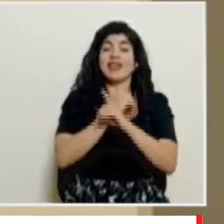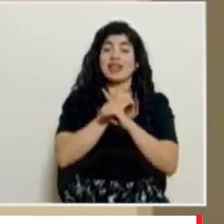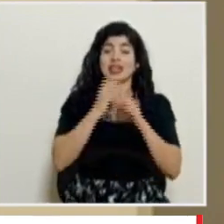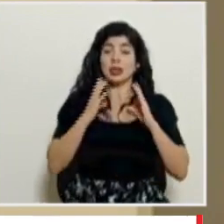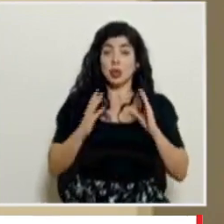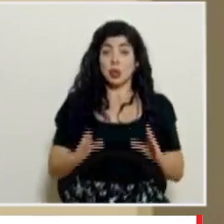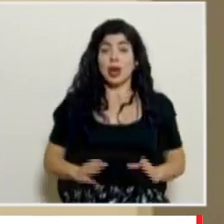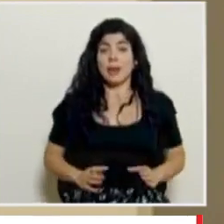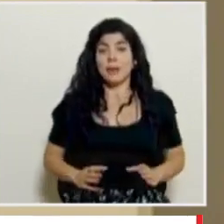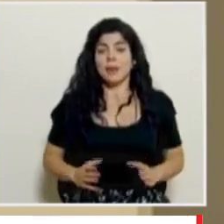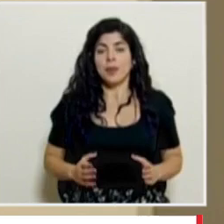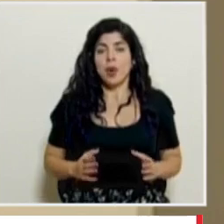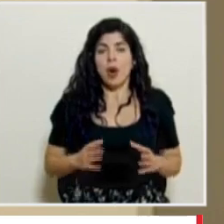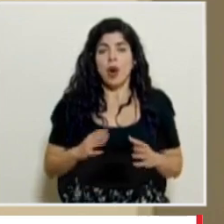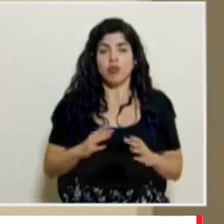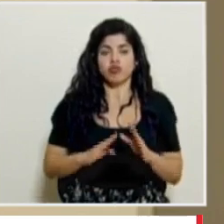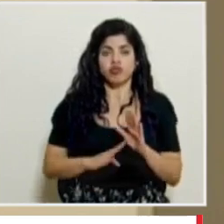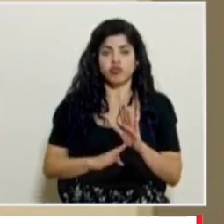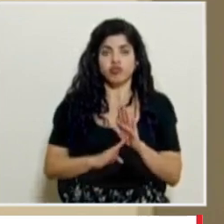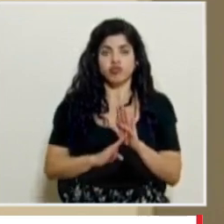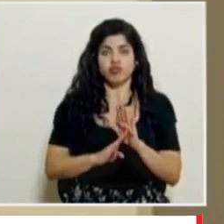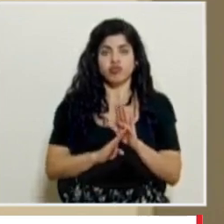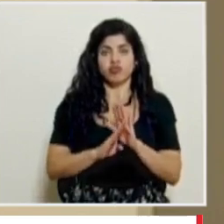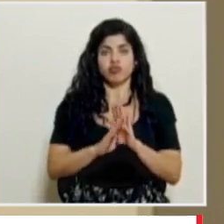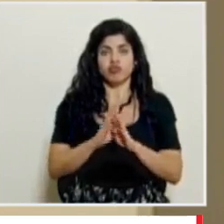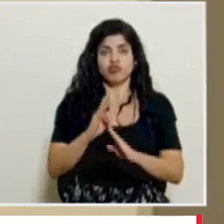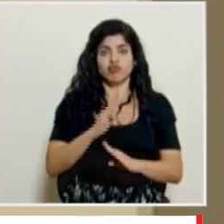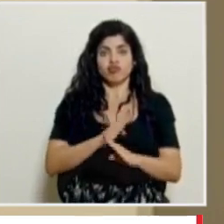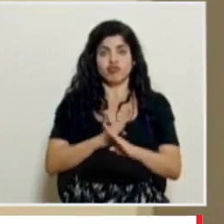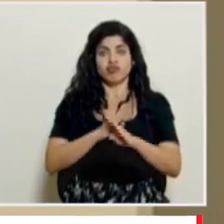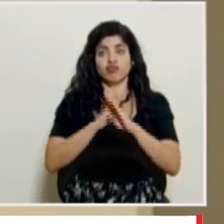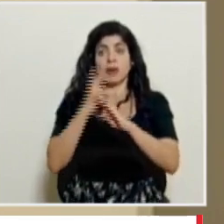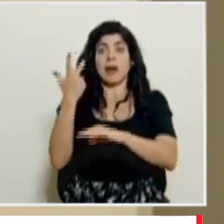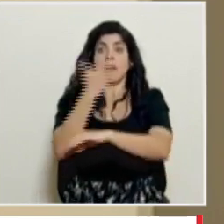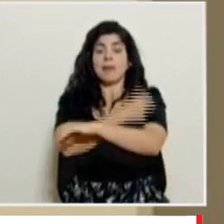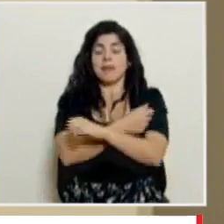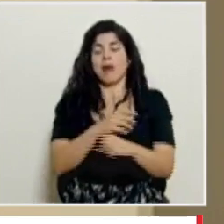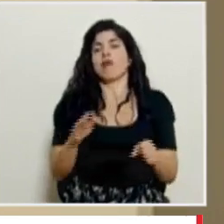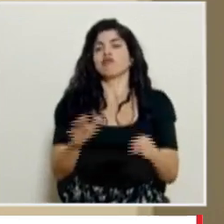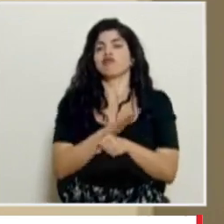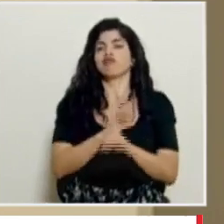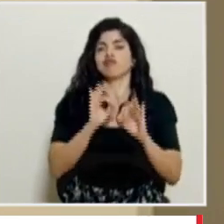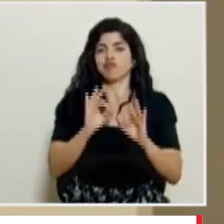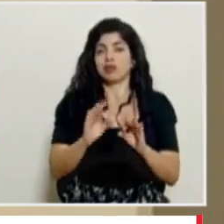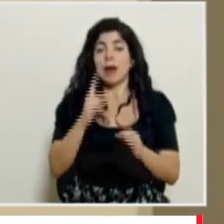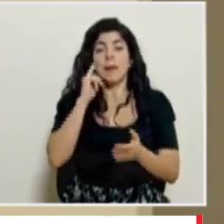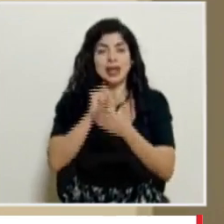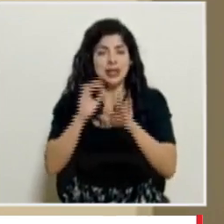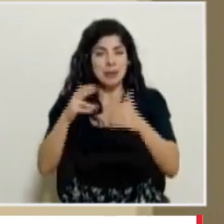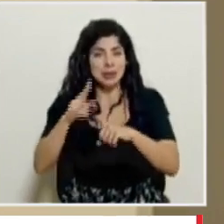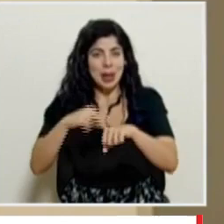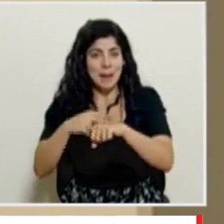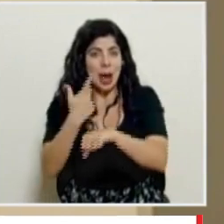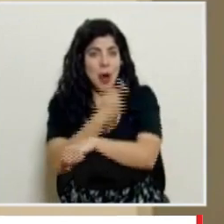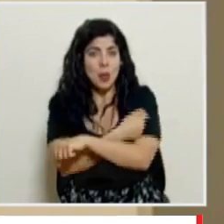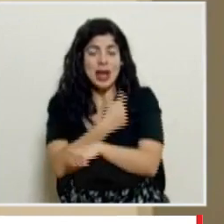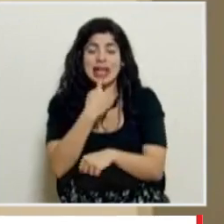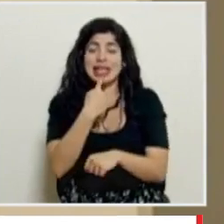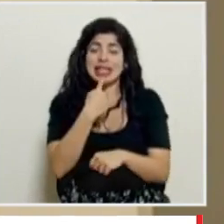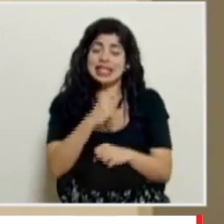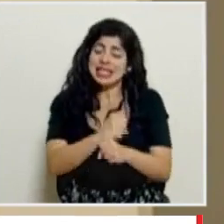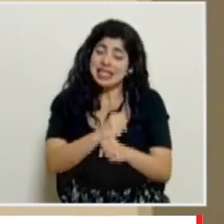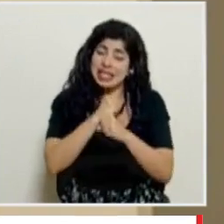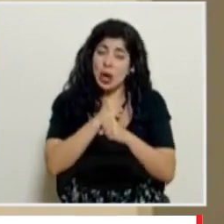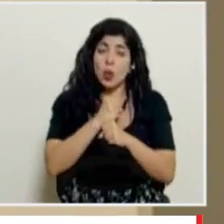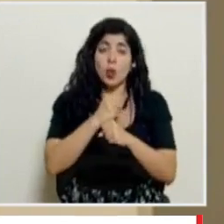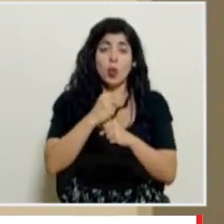organismo van aumentando conforme se completan estos esquemas y por eso la Comisión Nacional de Vacunas definió que el margen máximo de seguridad